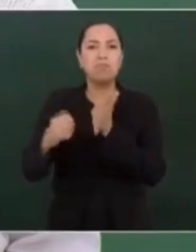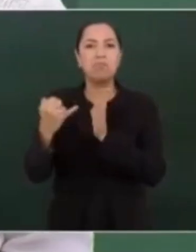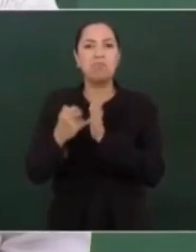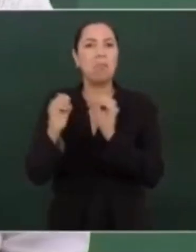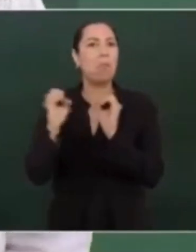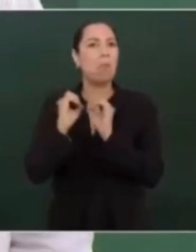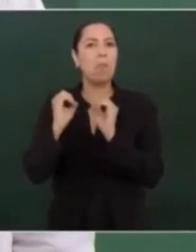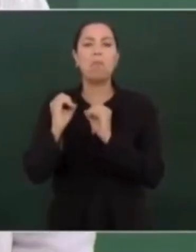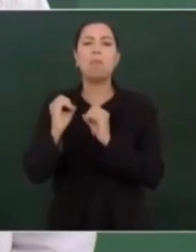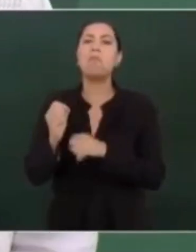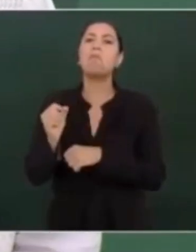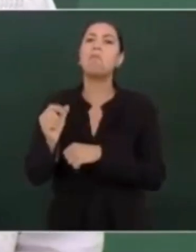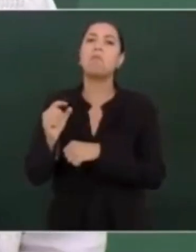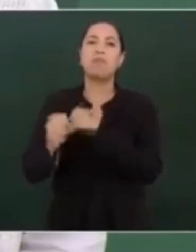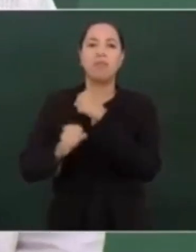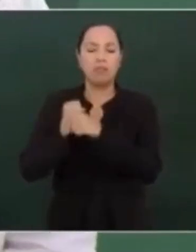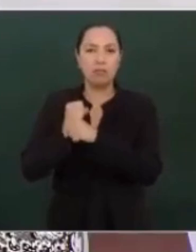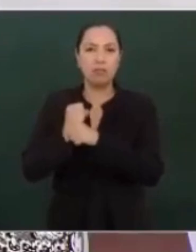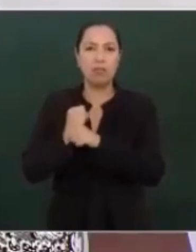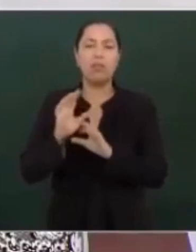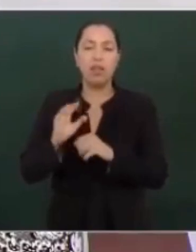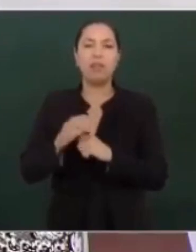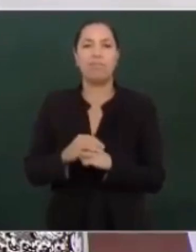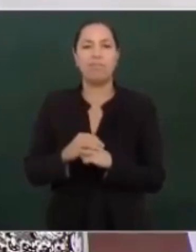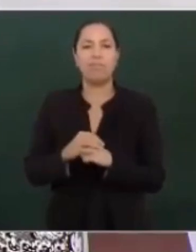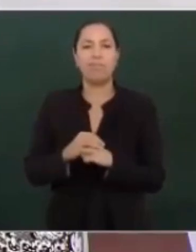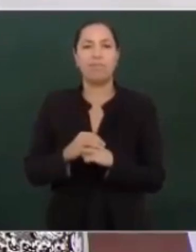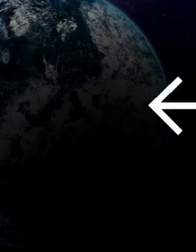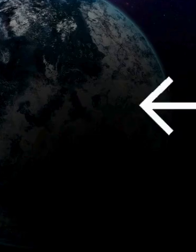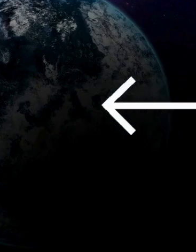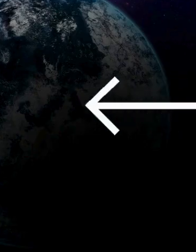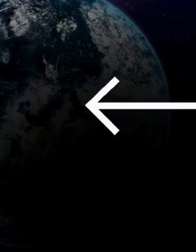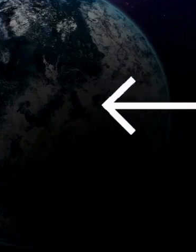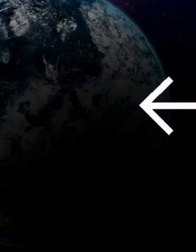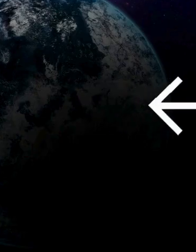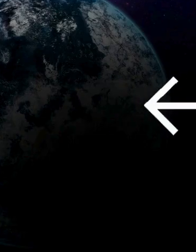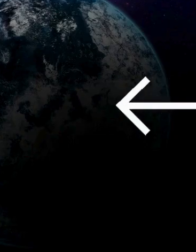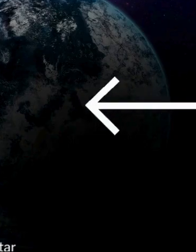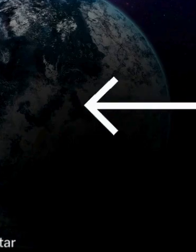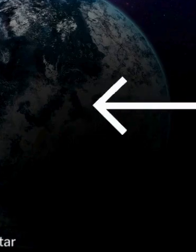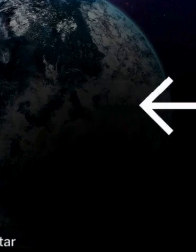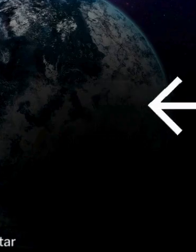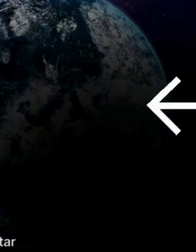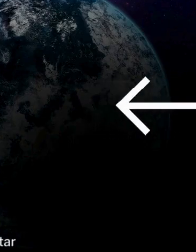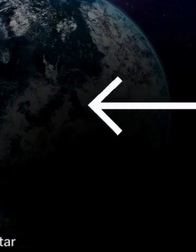Entonces, ¿de dónde sale para los adultos mayores? De ahí. De